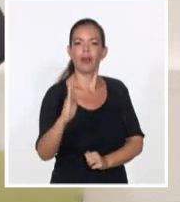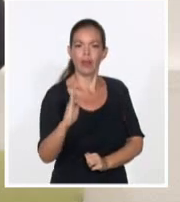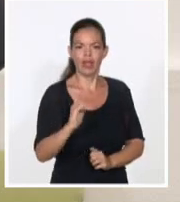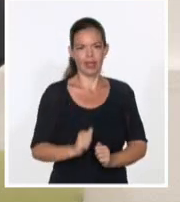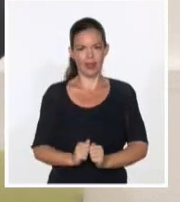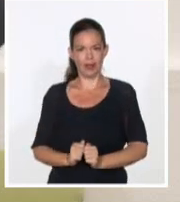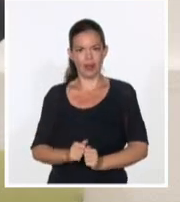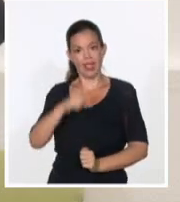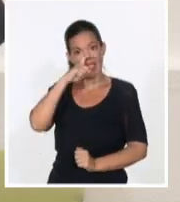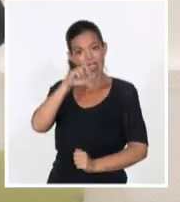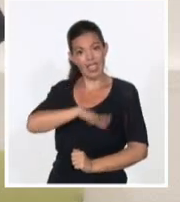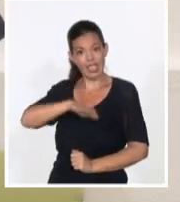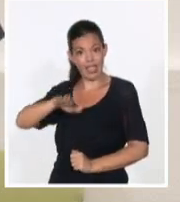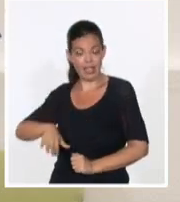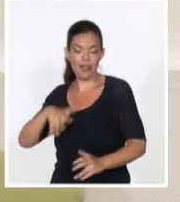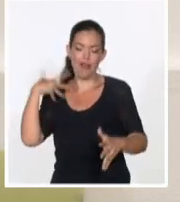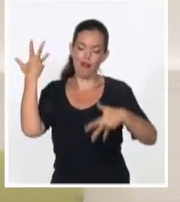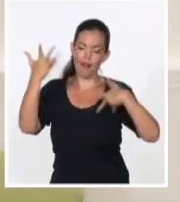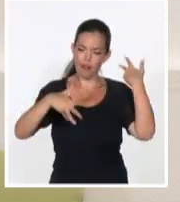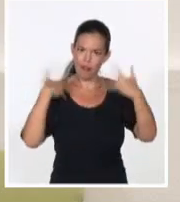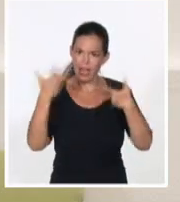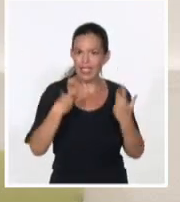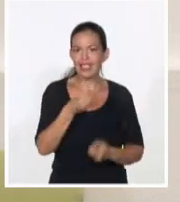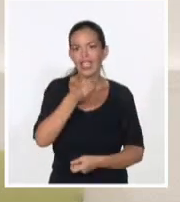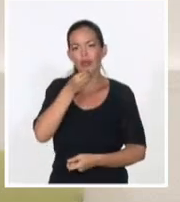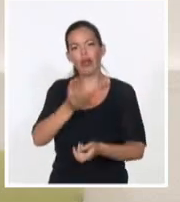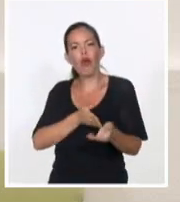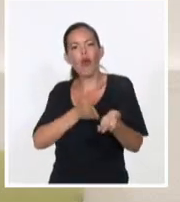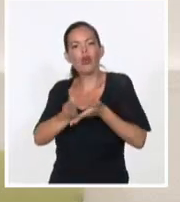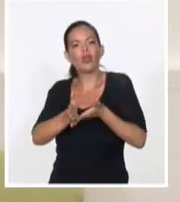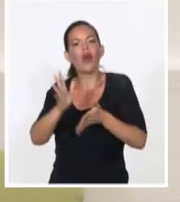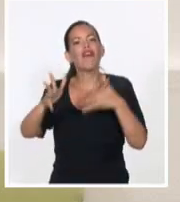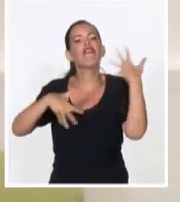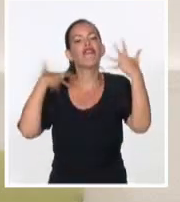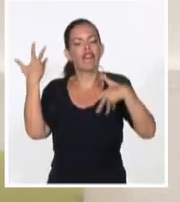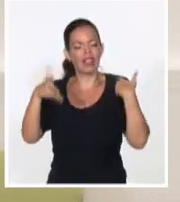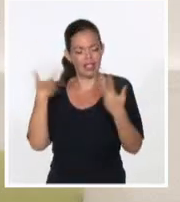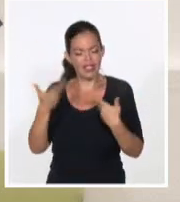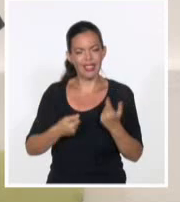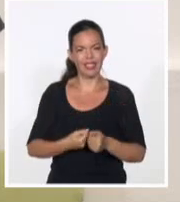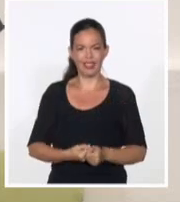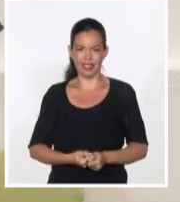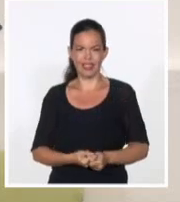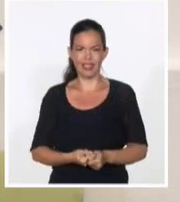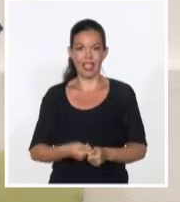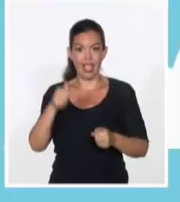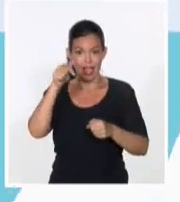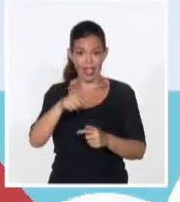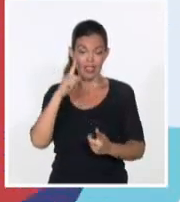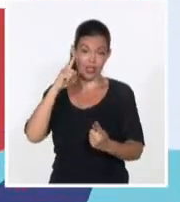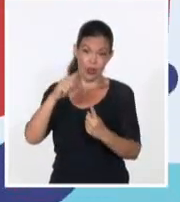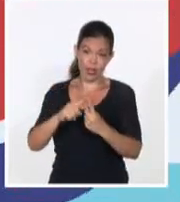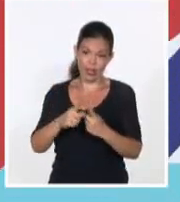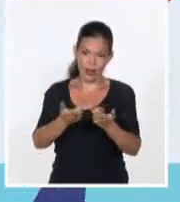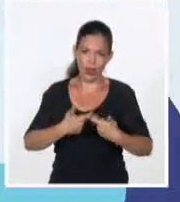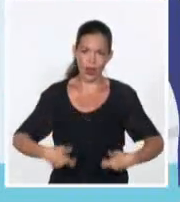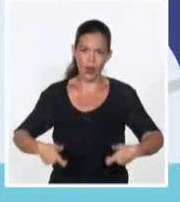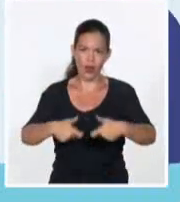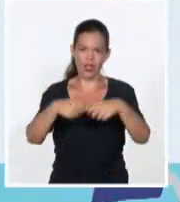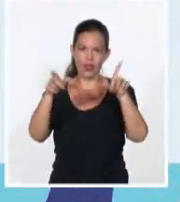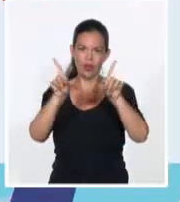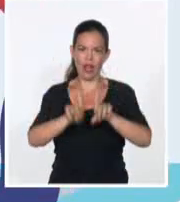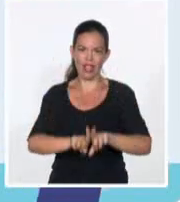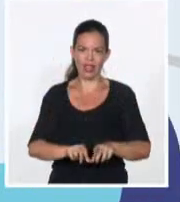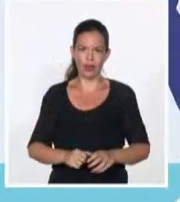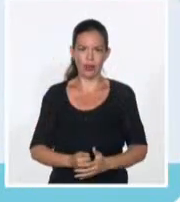son felices y que puedan seguir siendo felices, que es un poco el tema de este Congreso en Varadero. Estoy viendo un poco